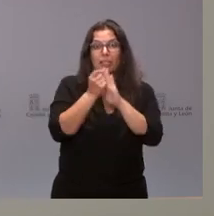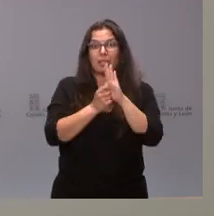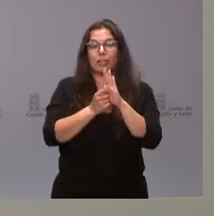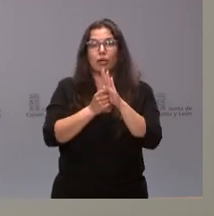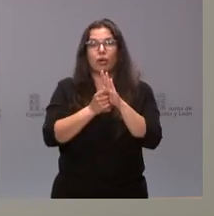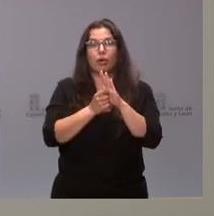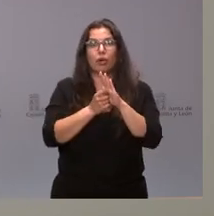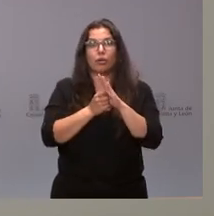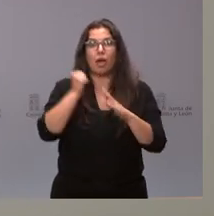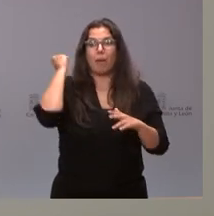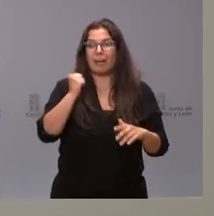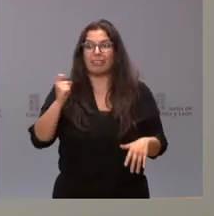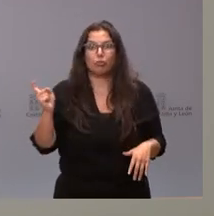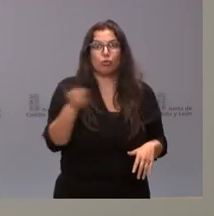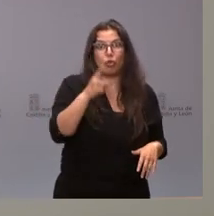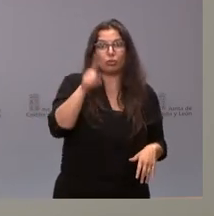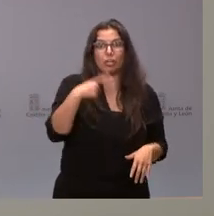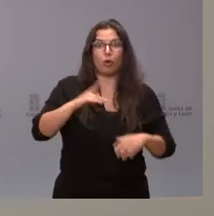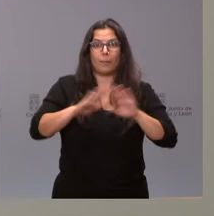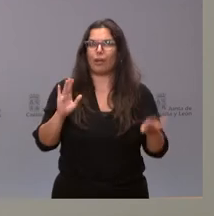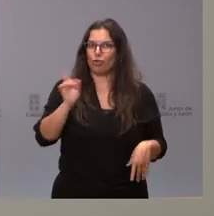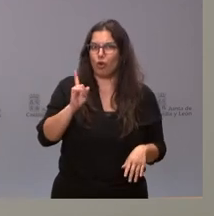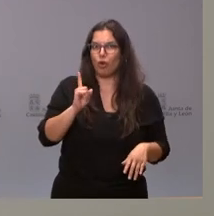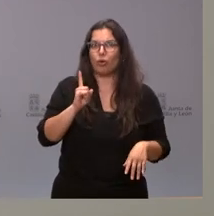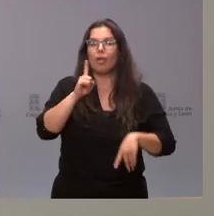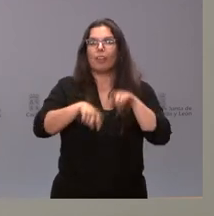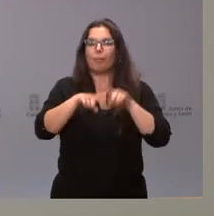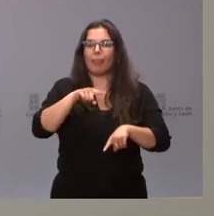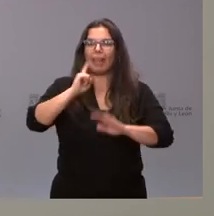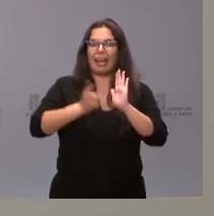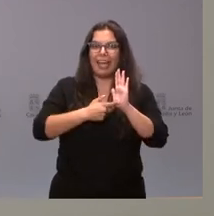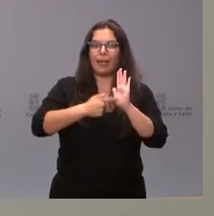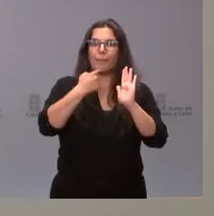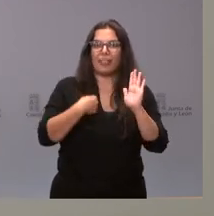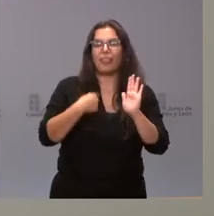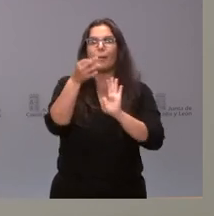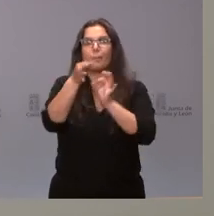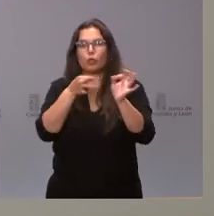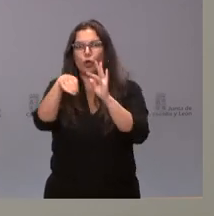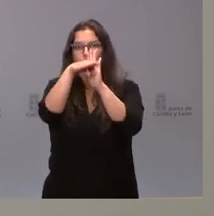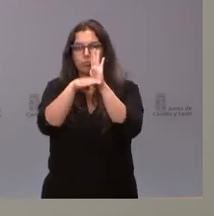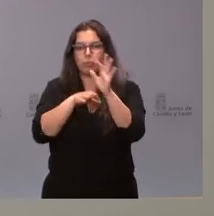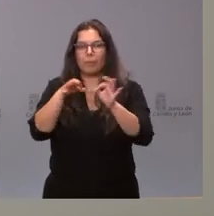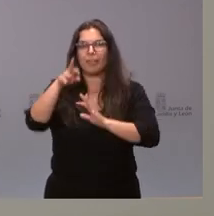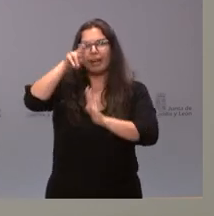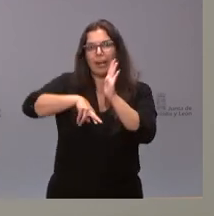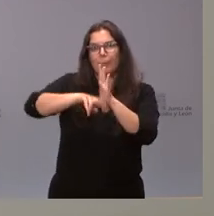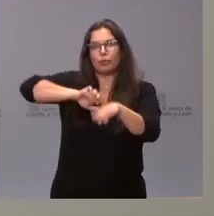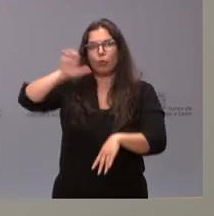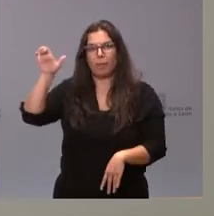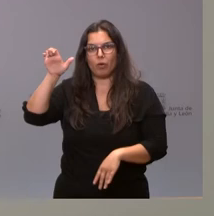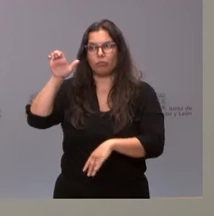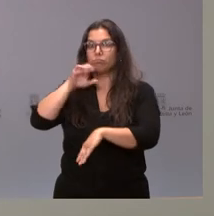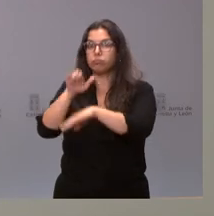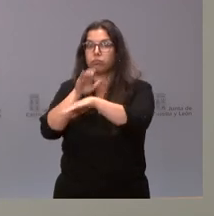se sacrifica o no se sacrifica. No, el criterio consiste en aplicar la ley, en aplicar el protocolo y en aplicar el reglamento europeo. Y,